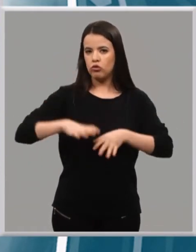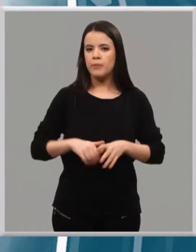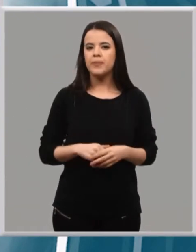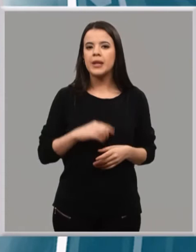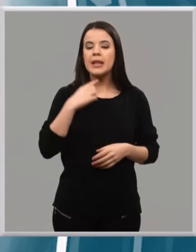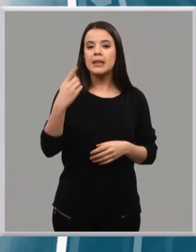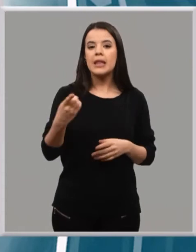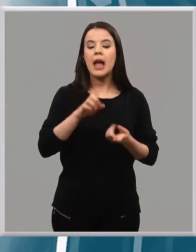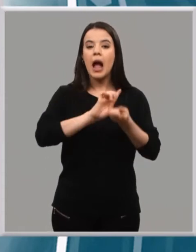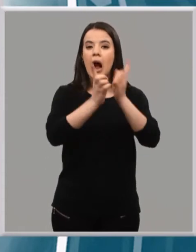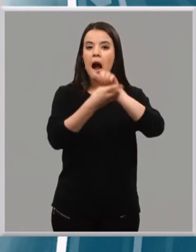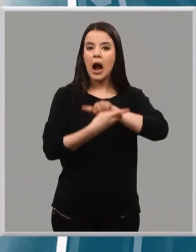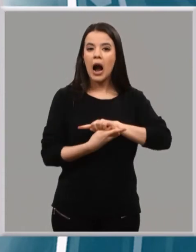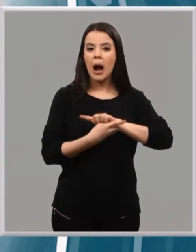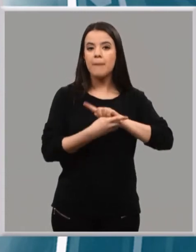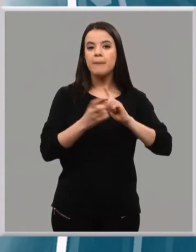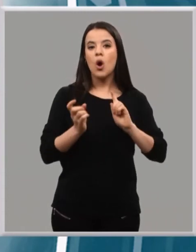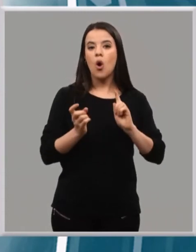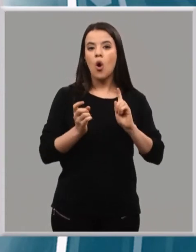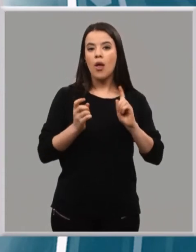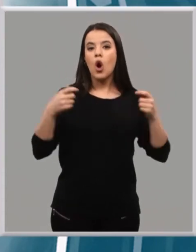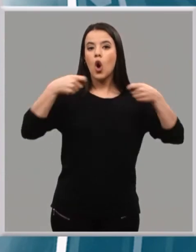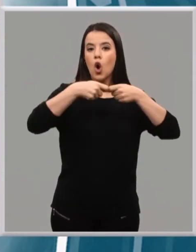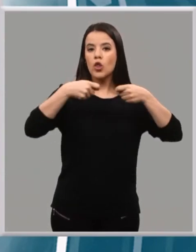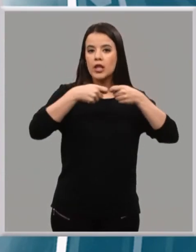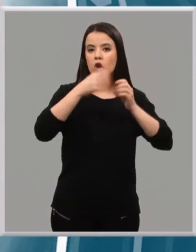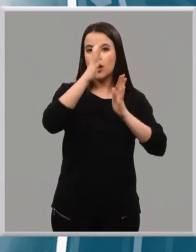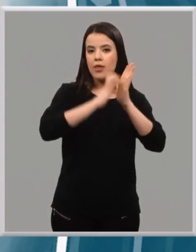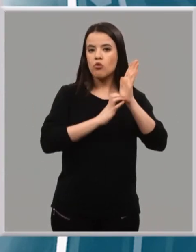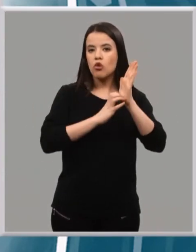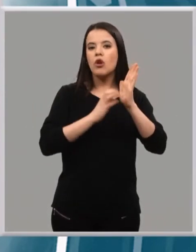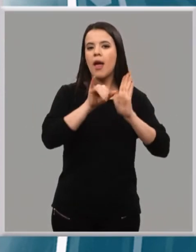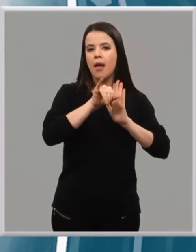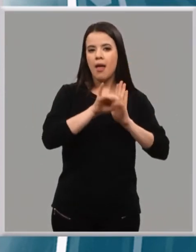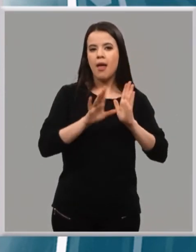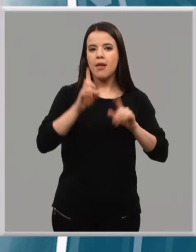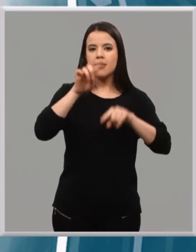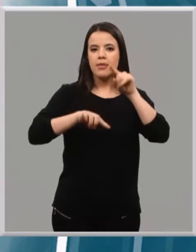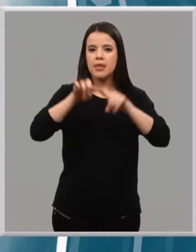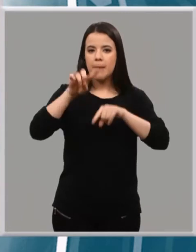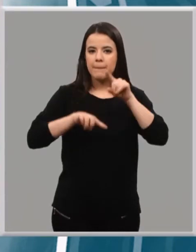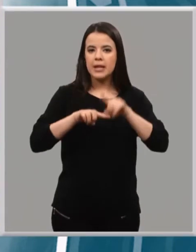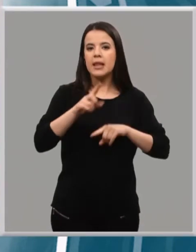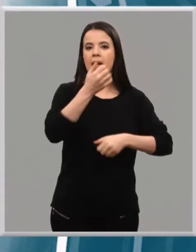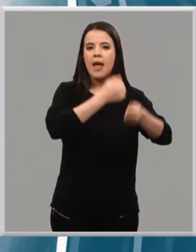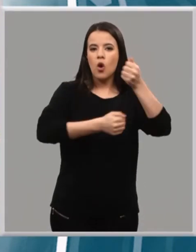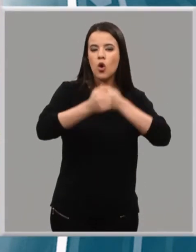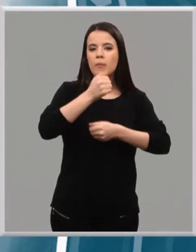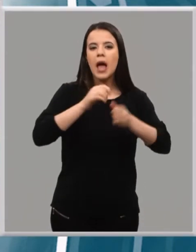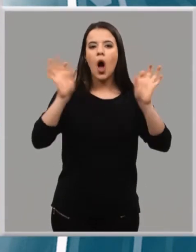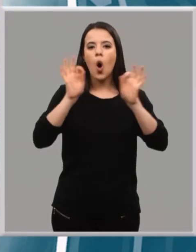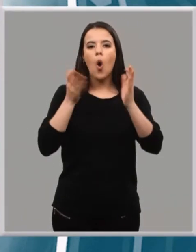los conciertos, reducción de unidades, se considerará bajo criterios de eficiencia económica, de demanda social